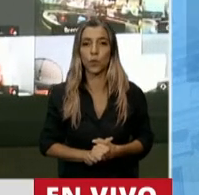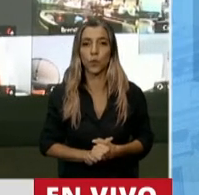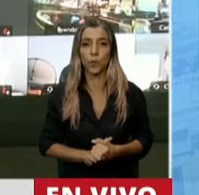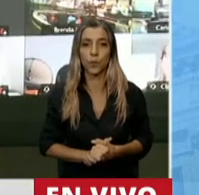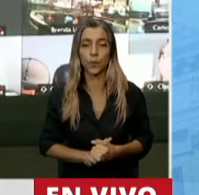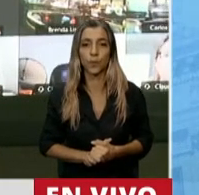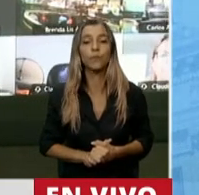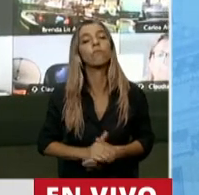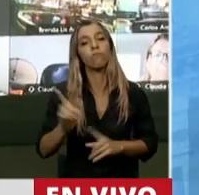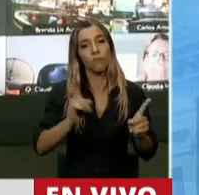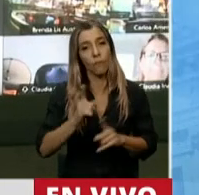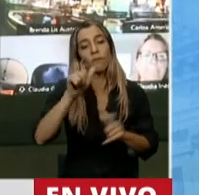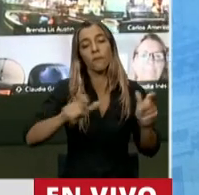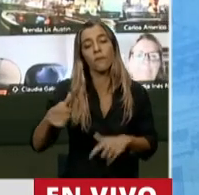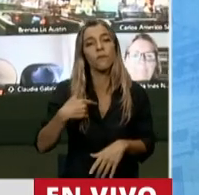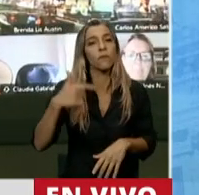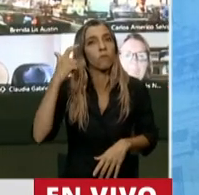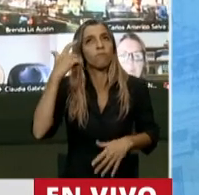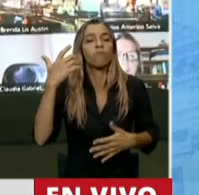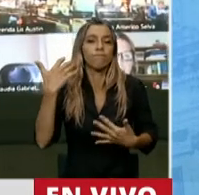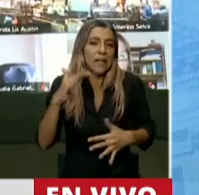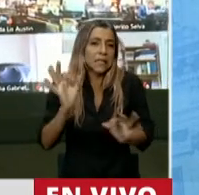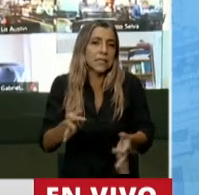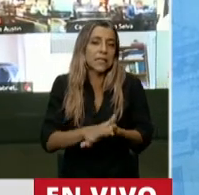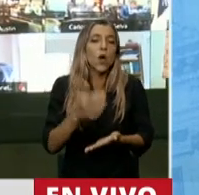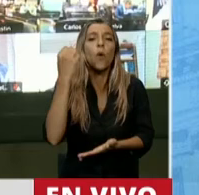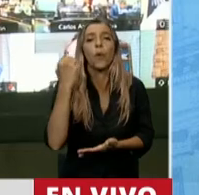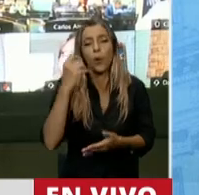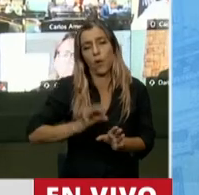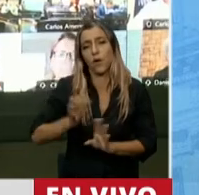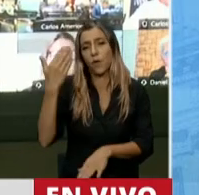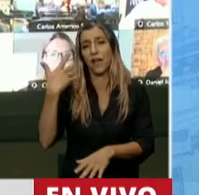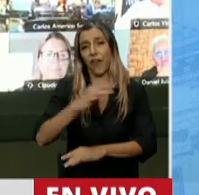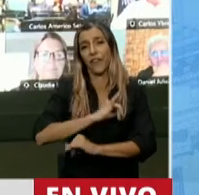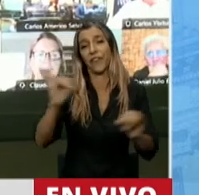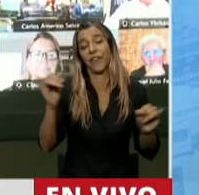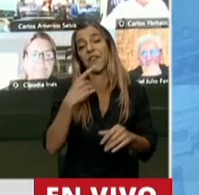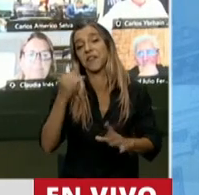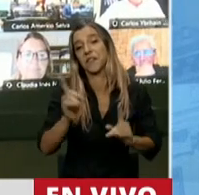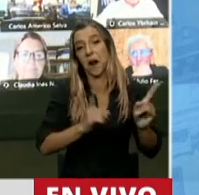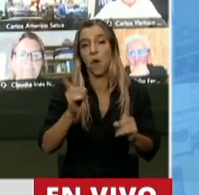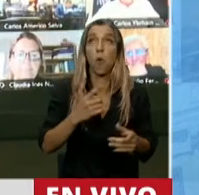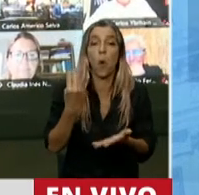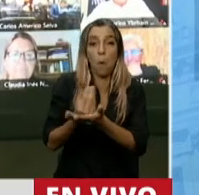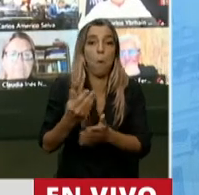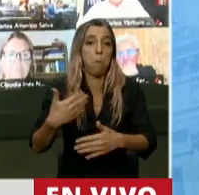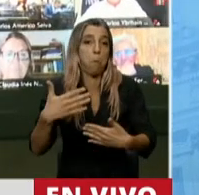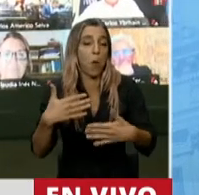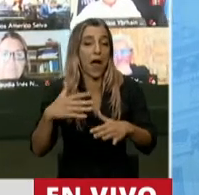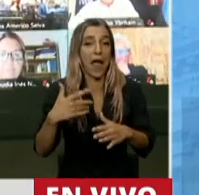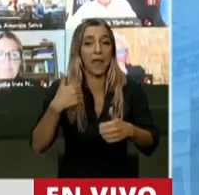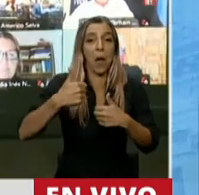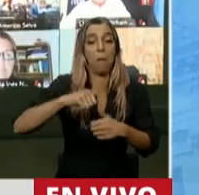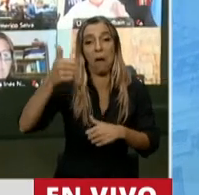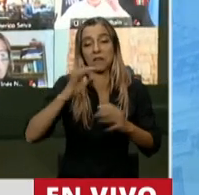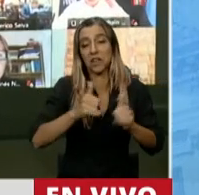decían los cráneos de la economía el año pasado, de la economía y de la política, y ya termino. Los que eran candidatos, los que no, de la Argentina se sale